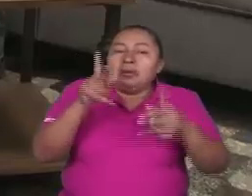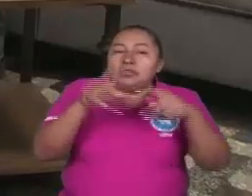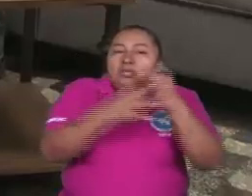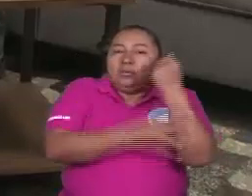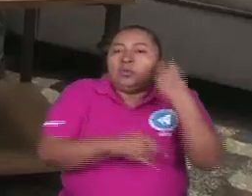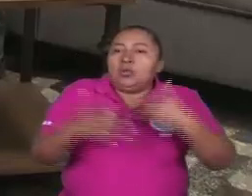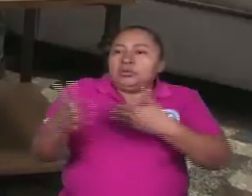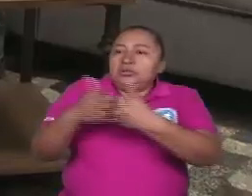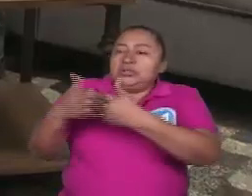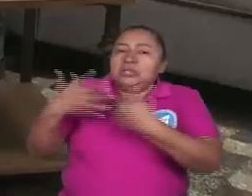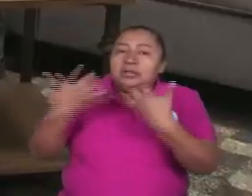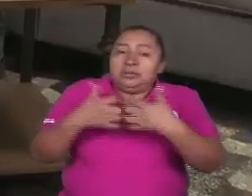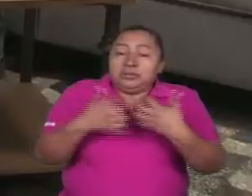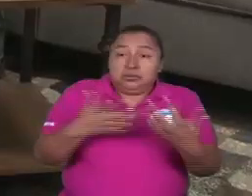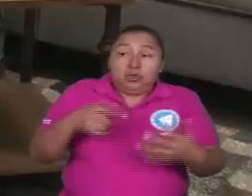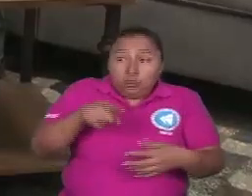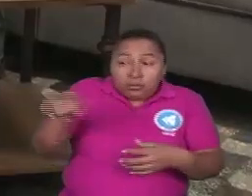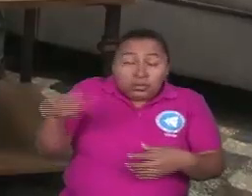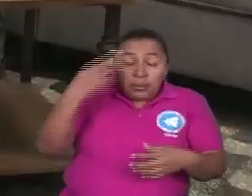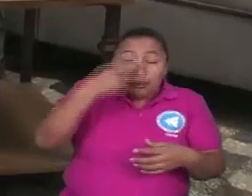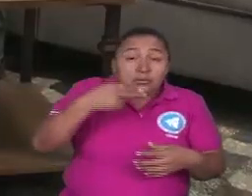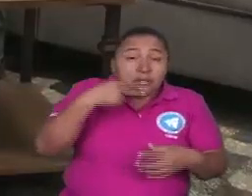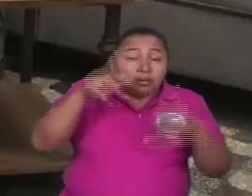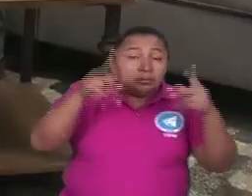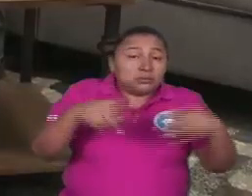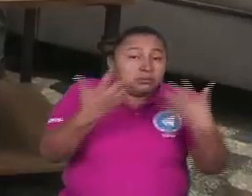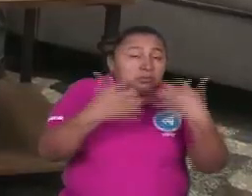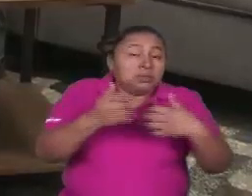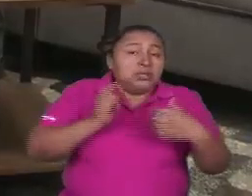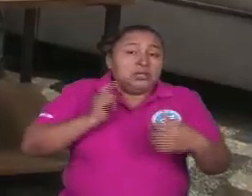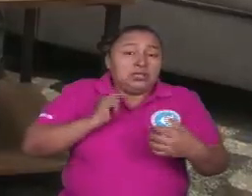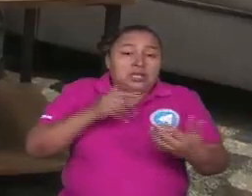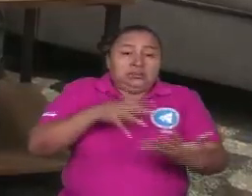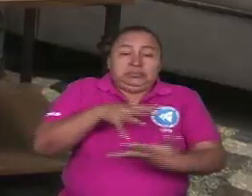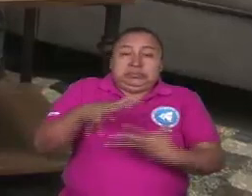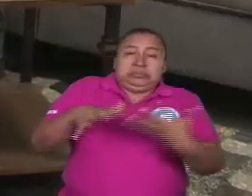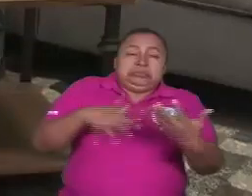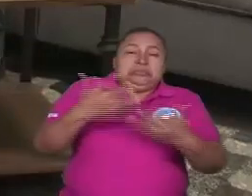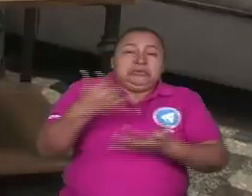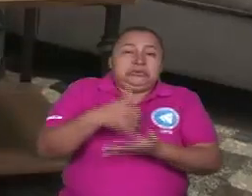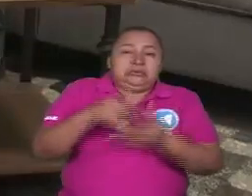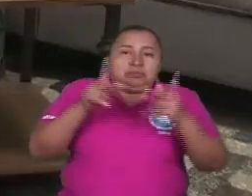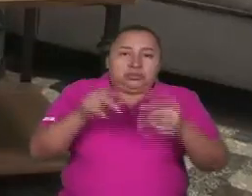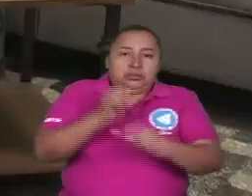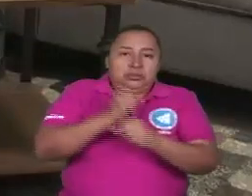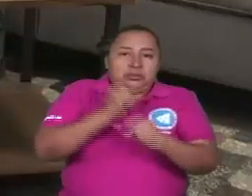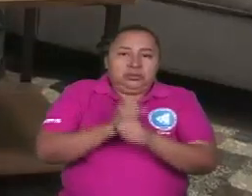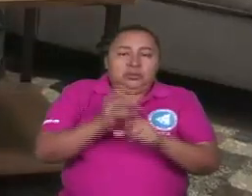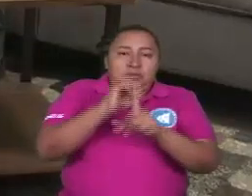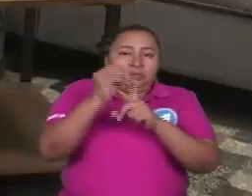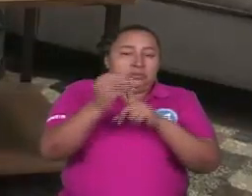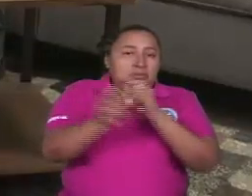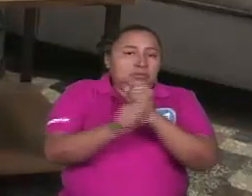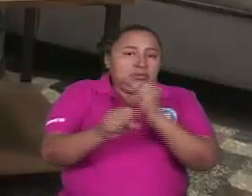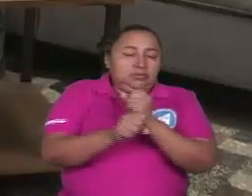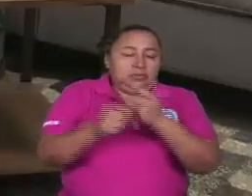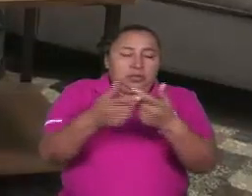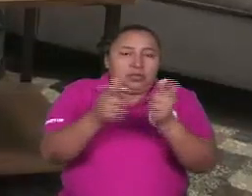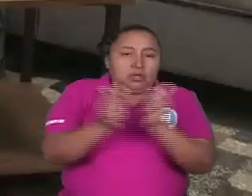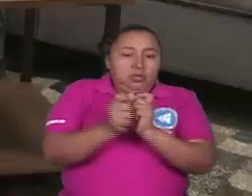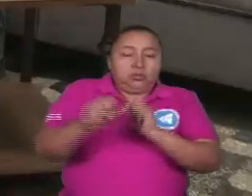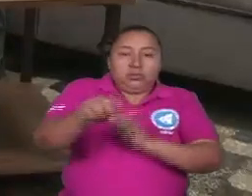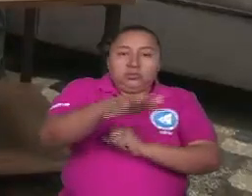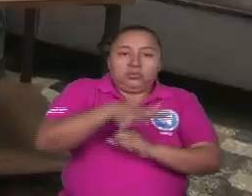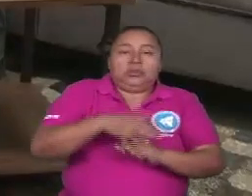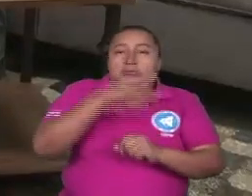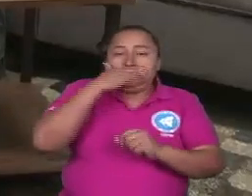cierren las empresas que acaso le han preguntado a los trabajadores si aquí quieren inestabilidad. trabajadores y los sindicatos de este país, el movimiento social